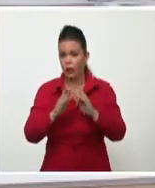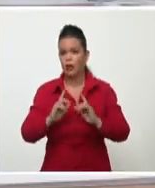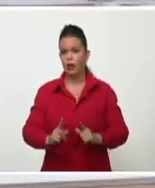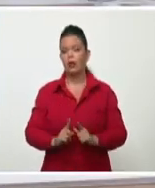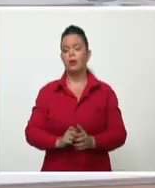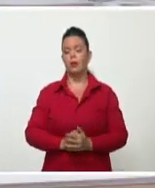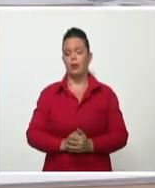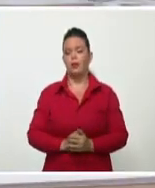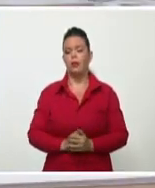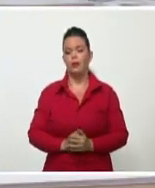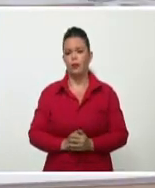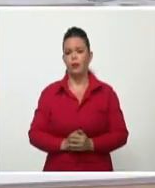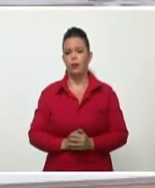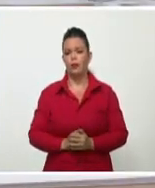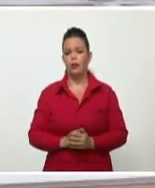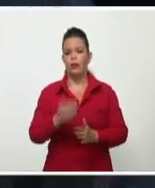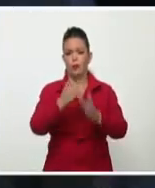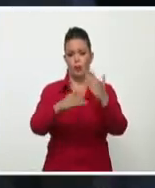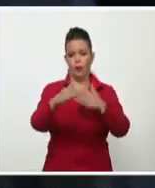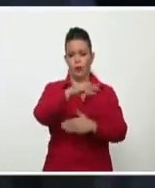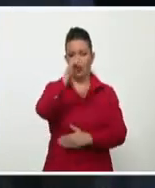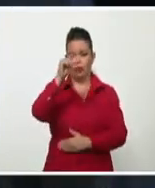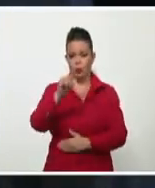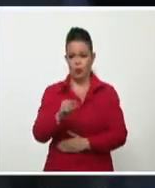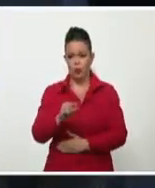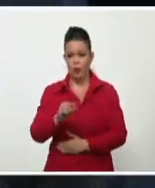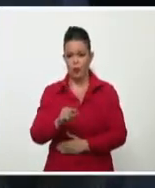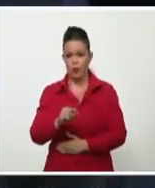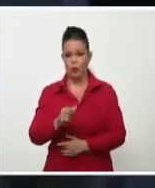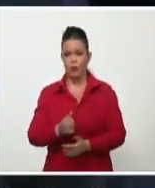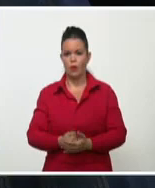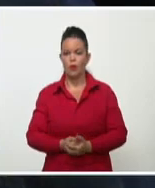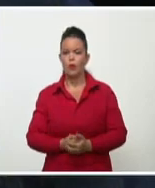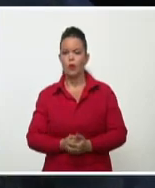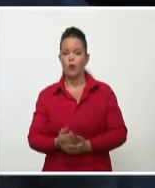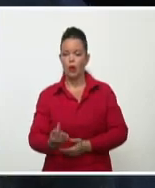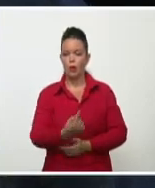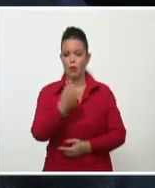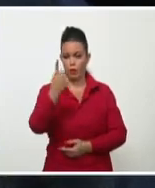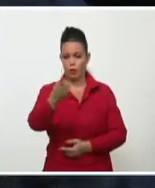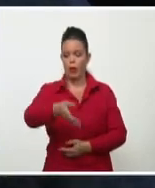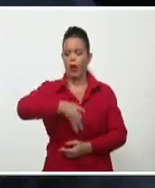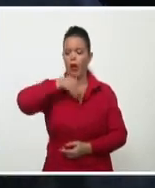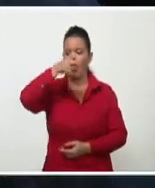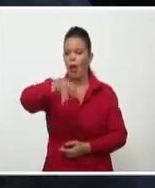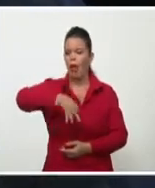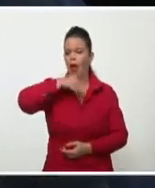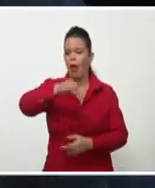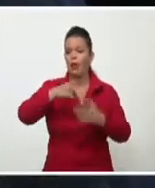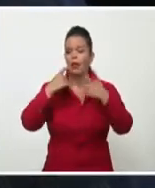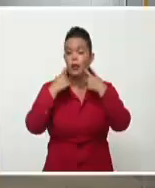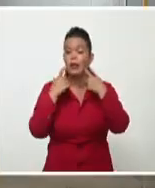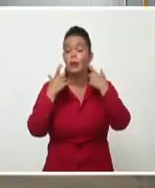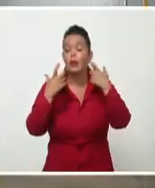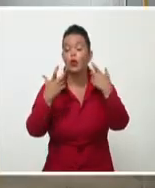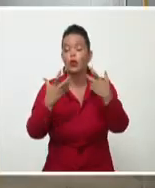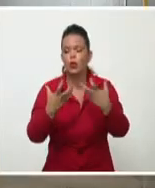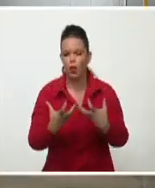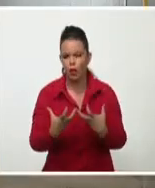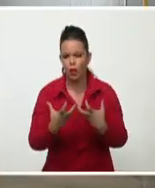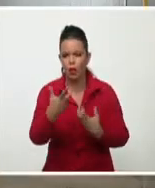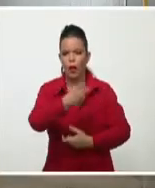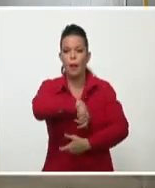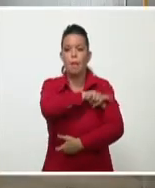servicio. El primer ministro de la República, Manuel Barrero Cruz, destacó lo indispensable de que la